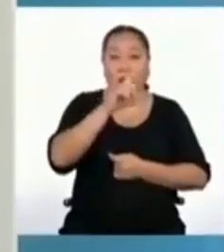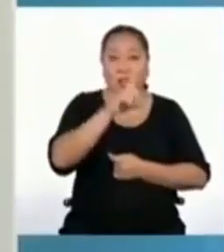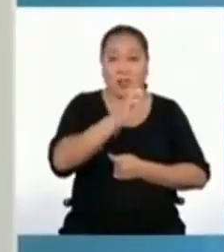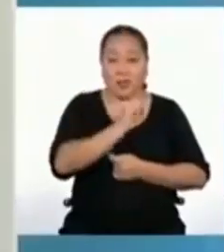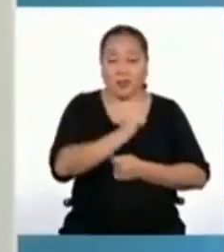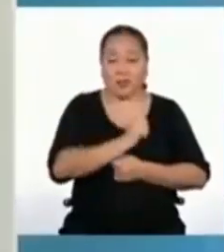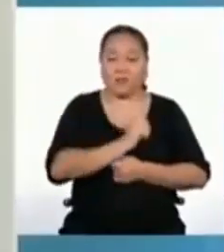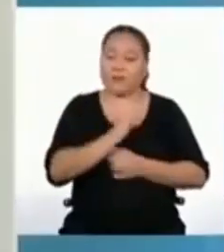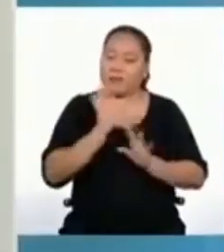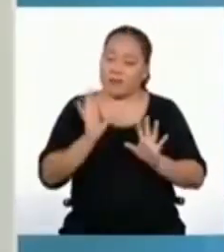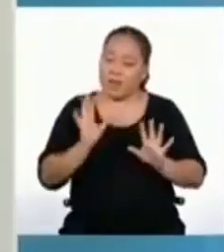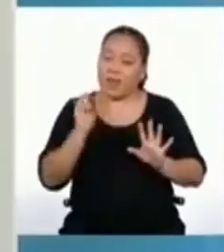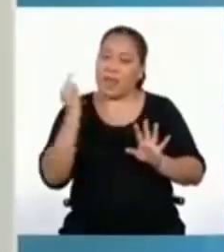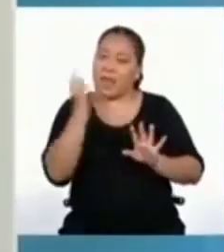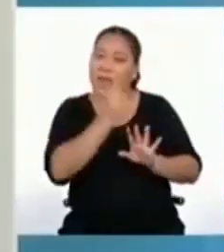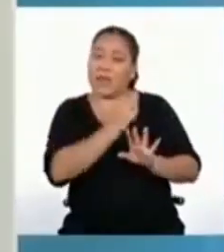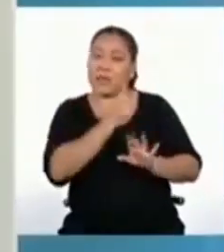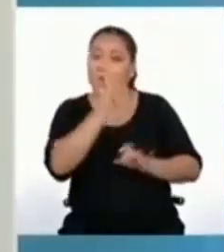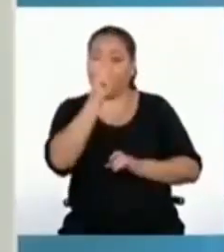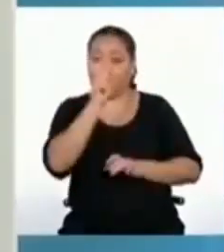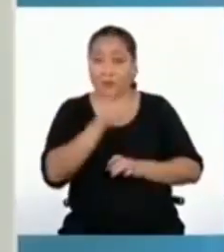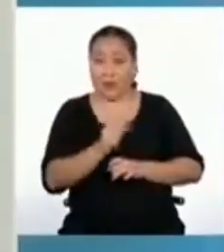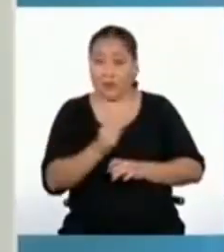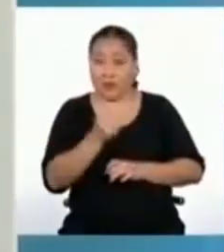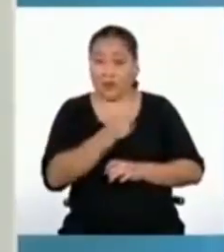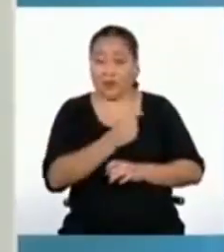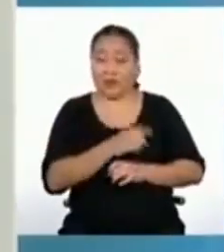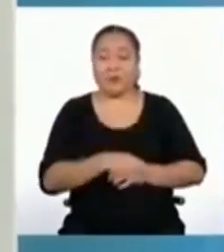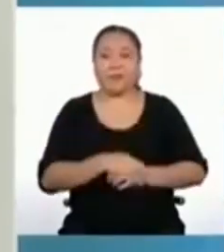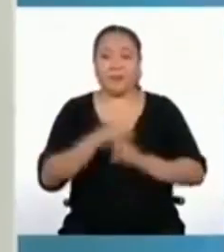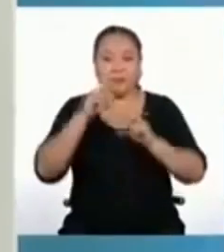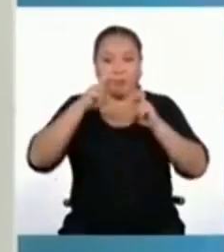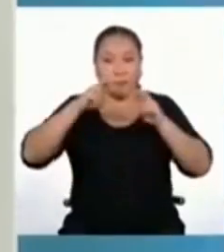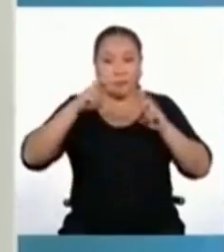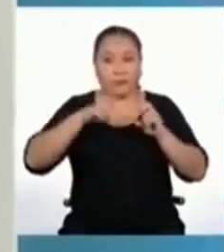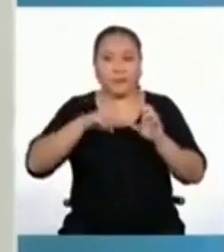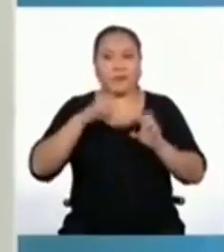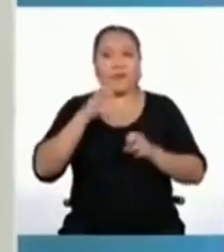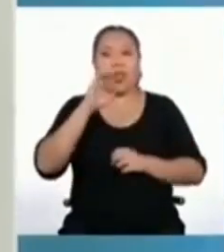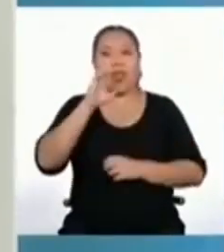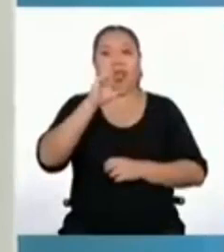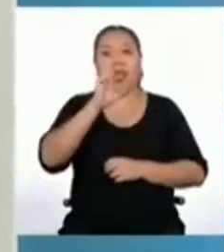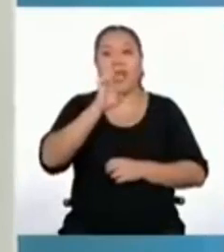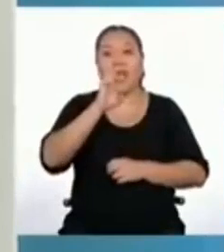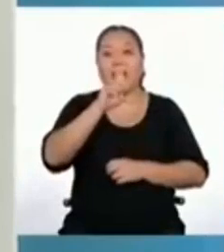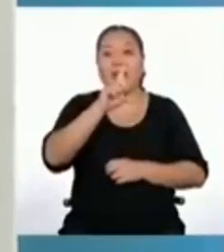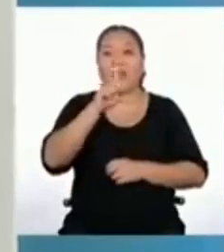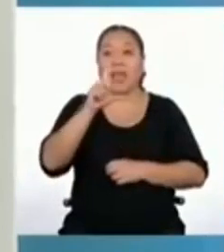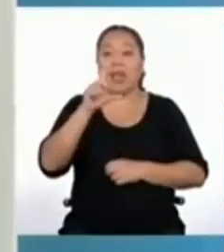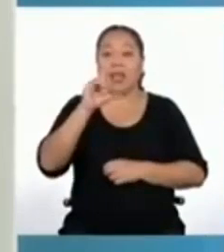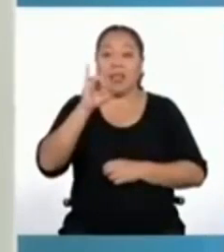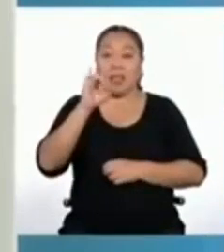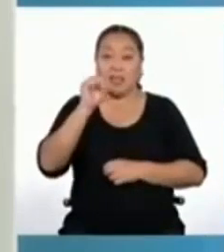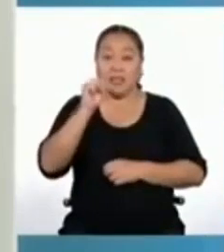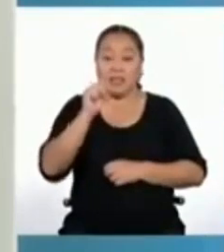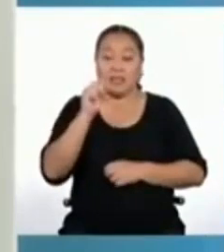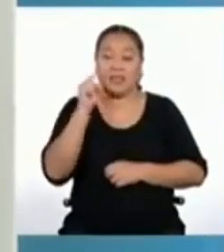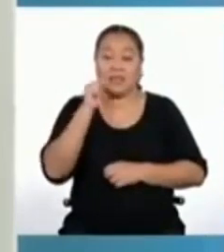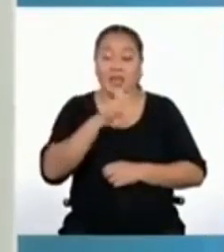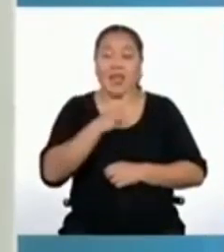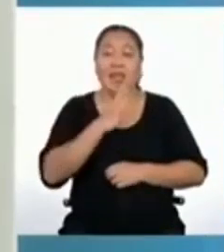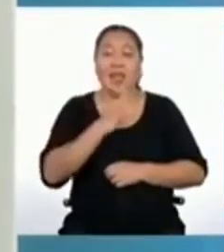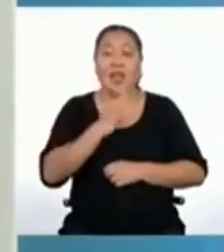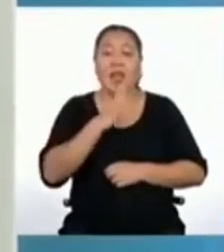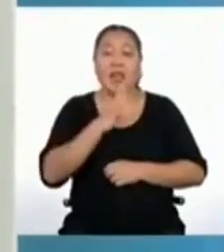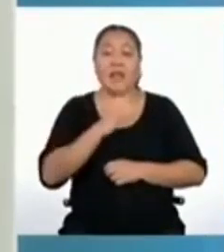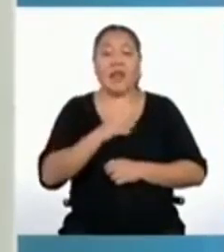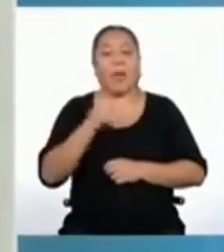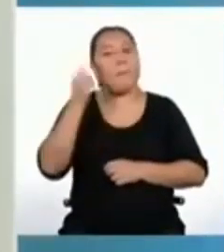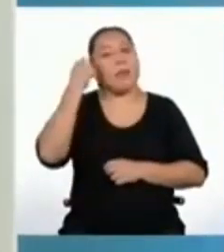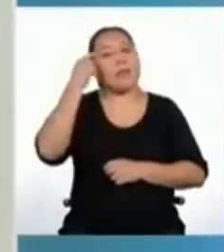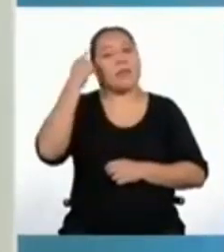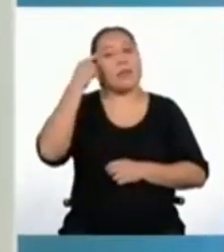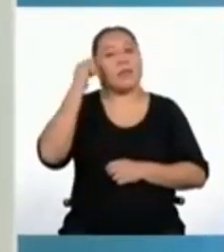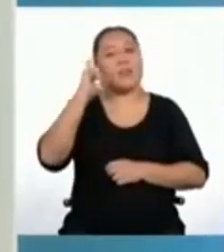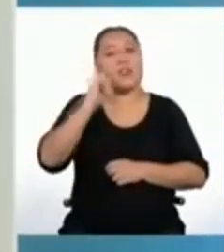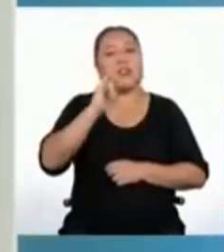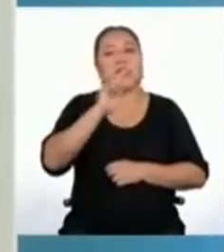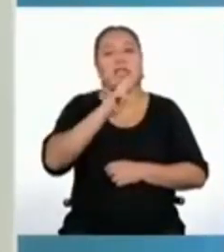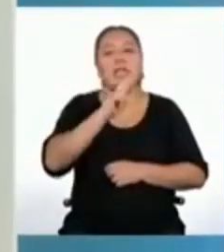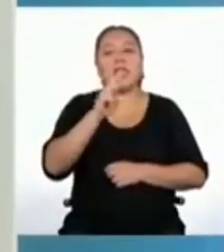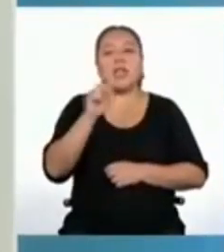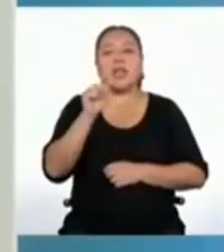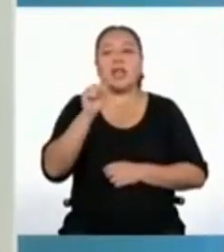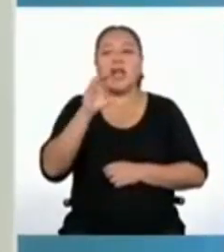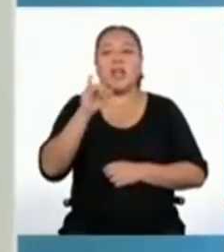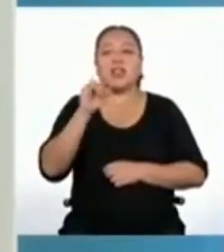este psicoterapeuta que te comenté, Albert Ellis, habla justamente de los pensamientos irracionales